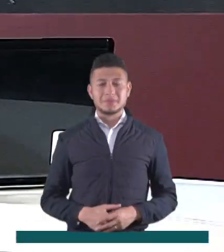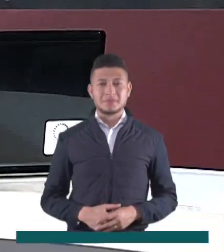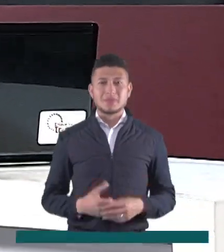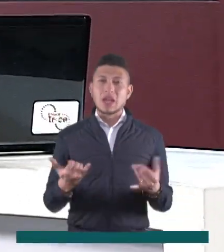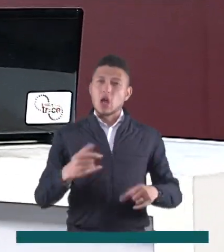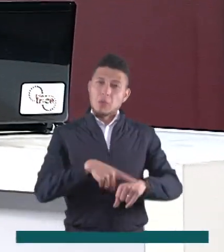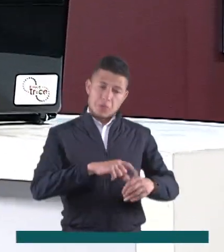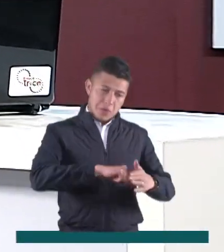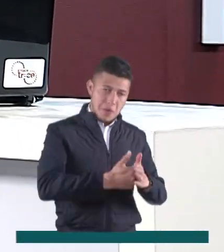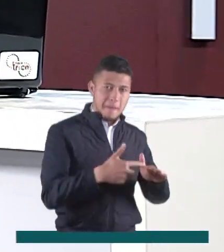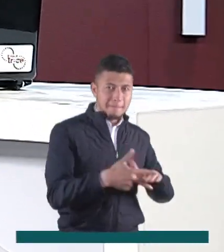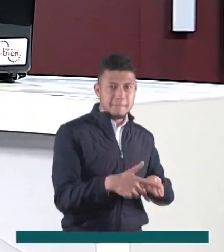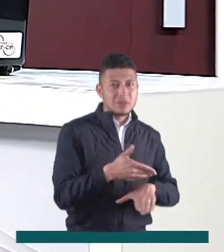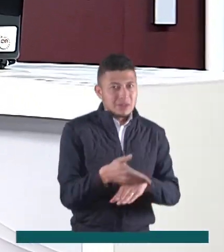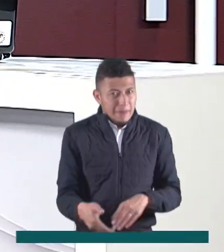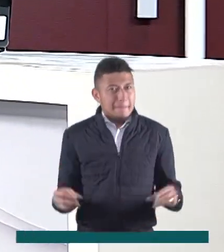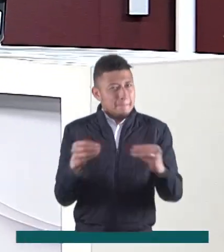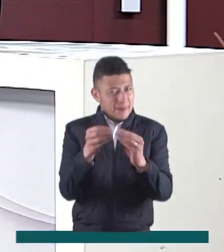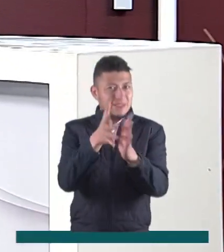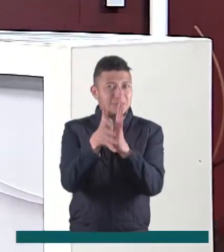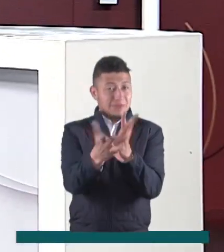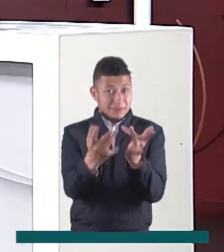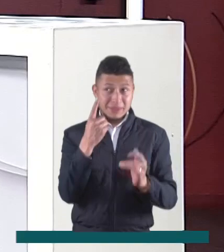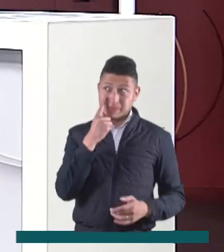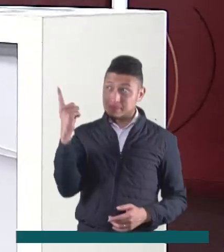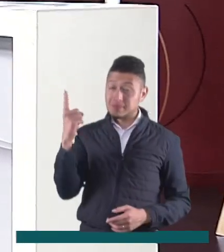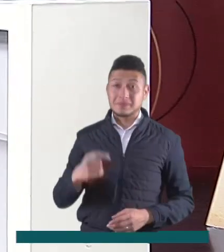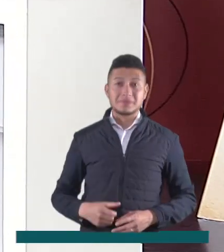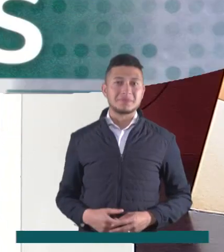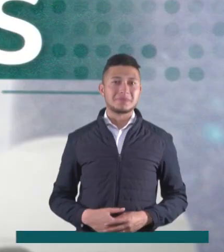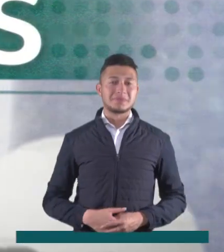Momento de hacer una nueva pausa y cuando regresemos, espere.